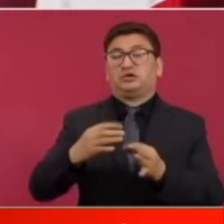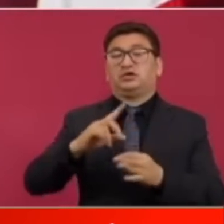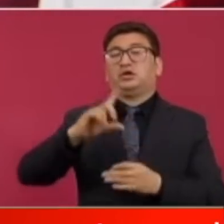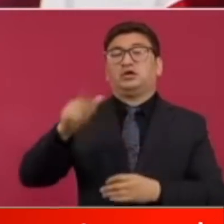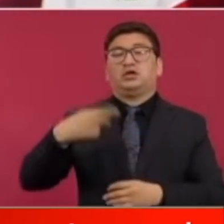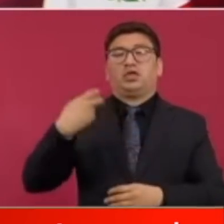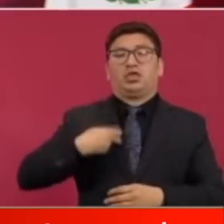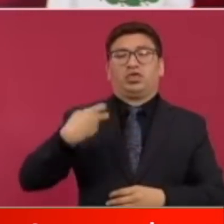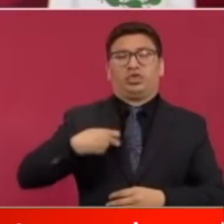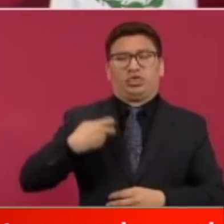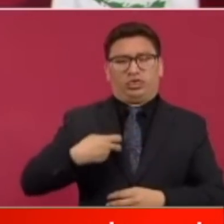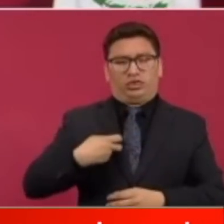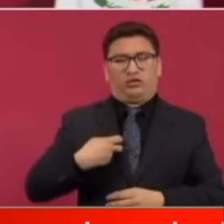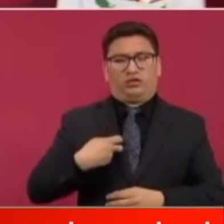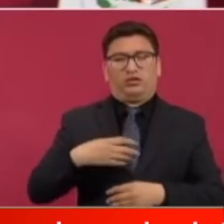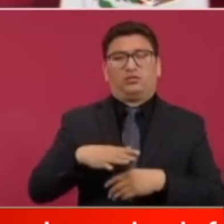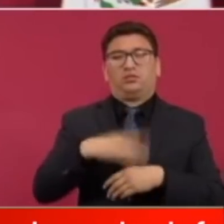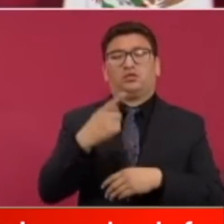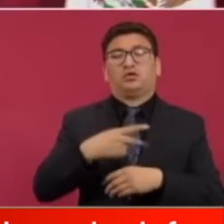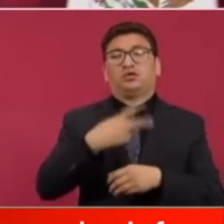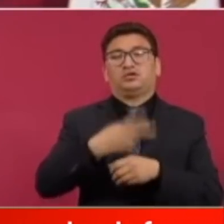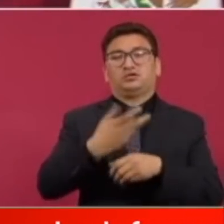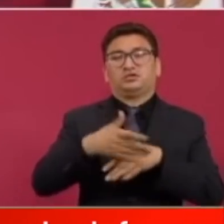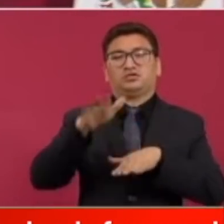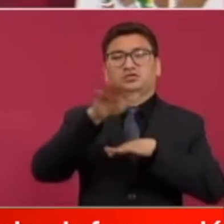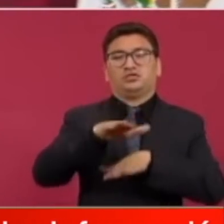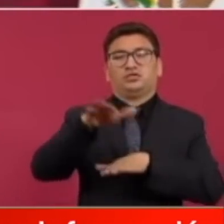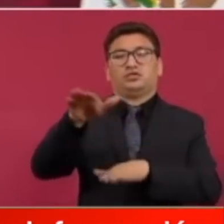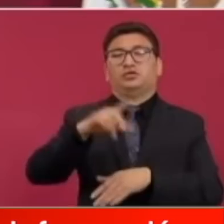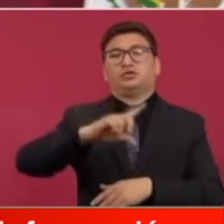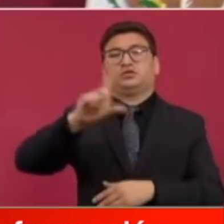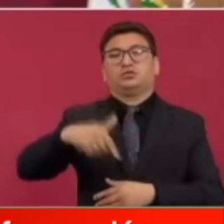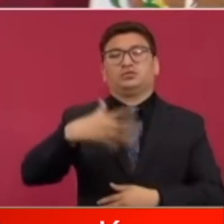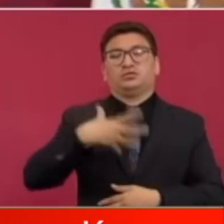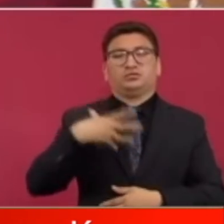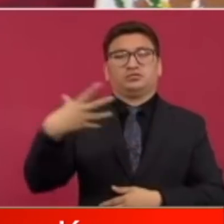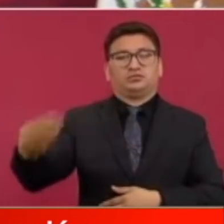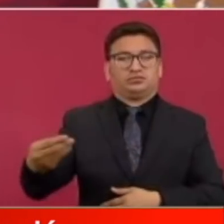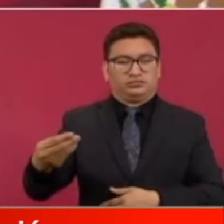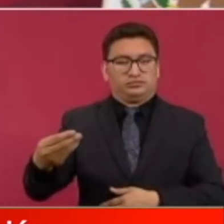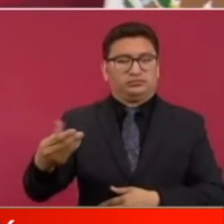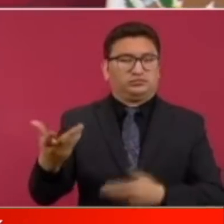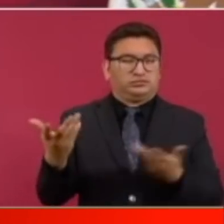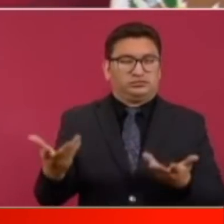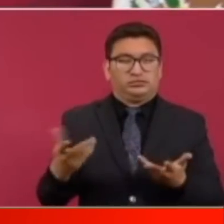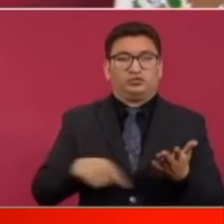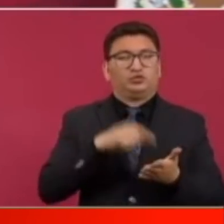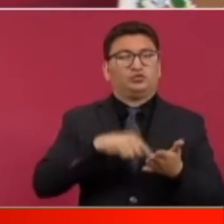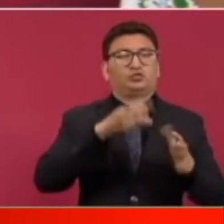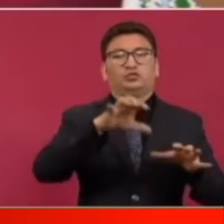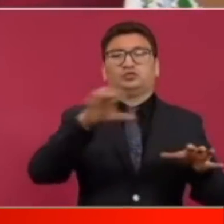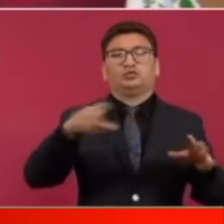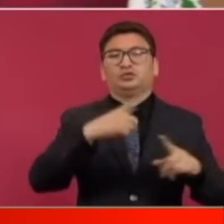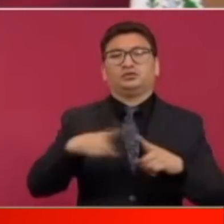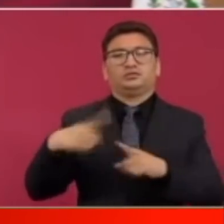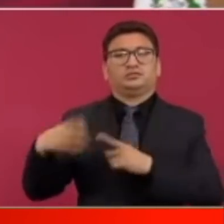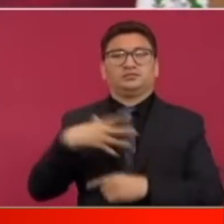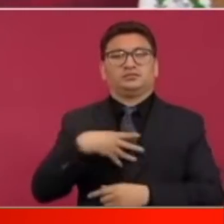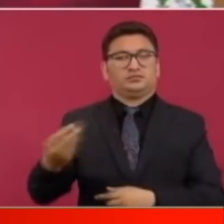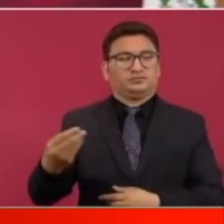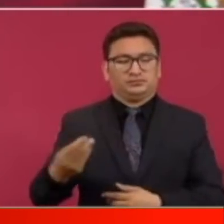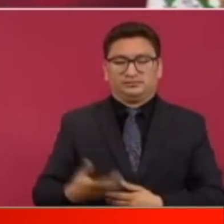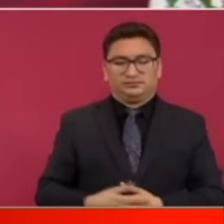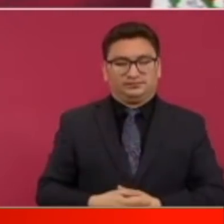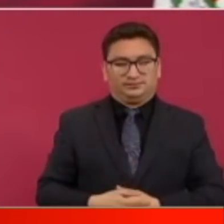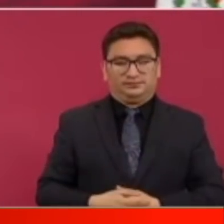de comunicación chayoteros que una y otra vez han querido engañar al pueblo de México y es que estaban esperando